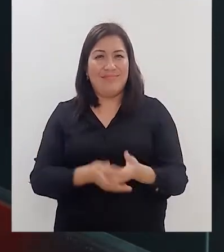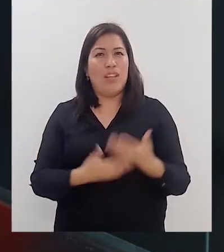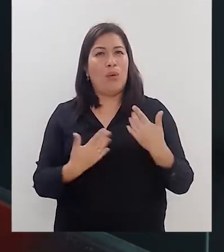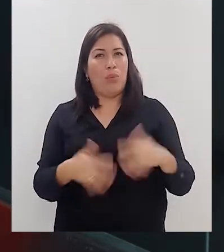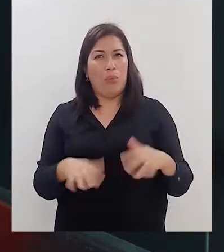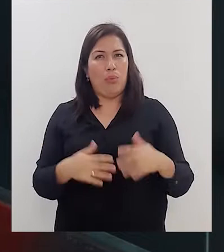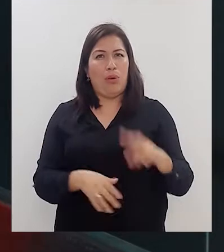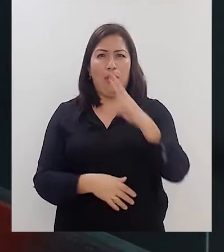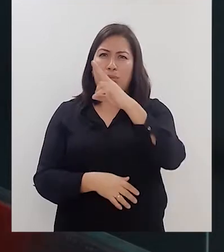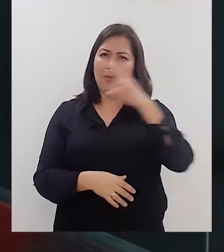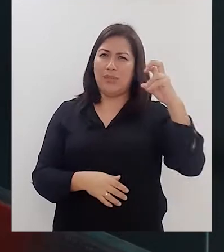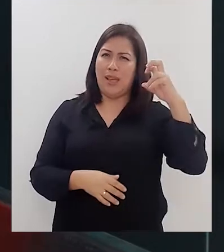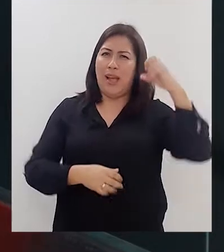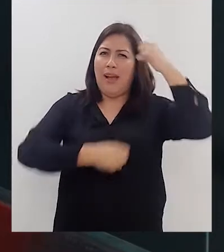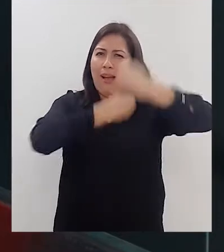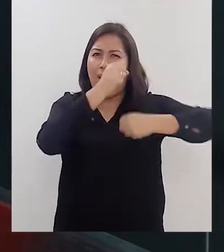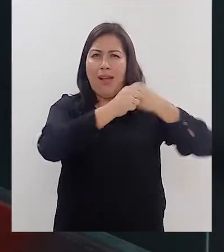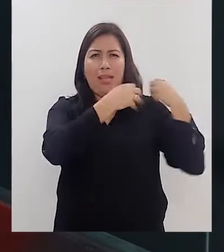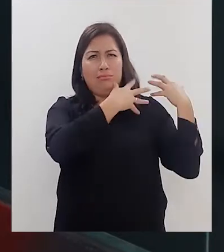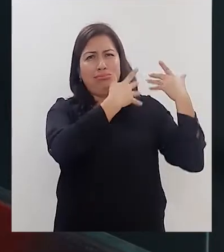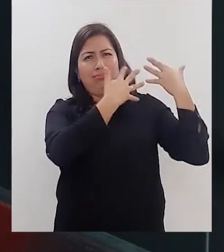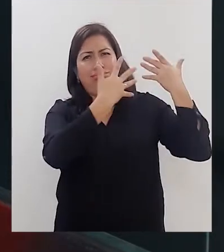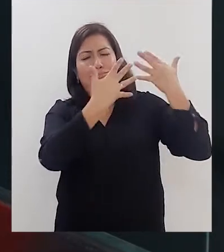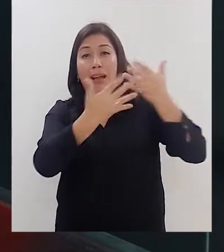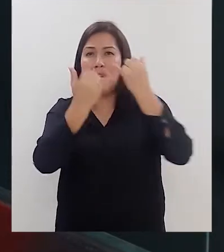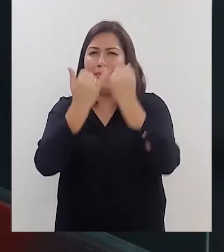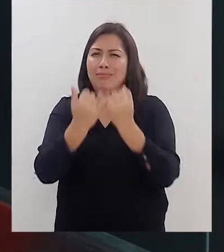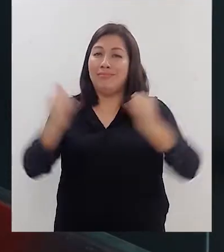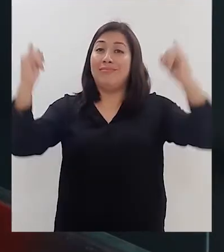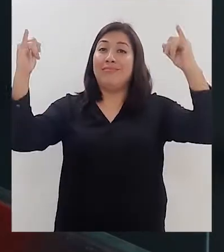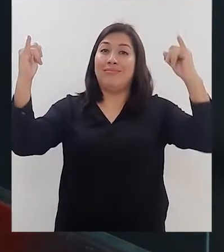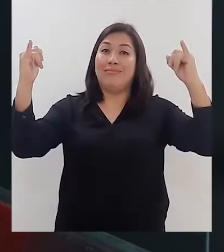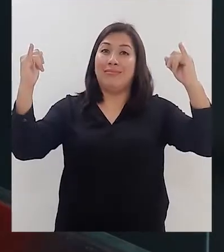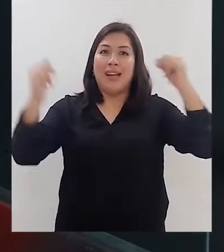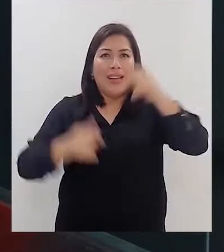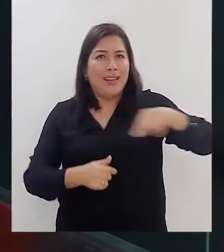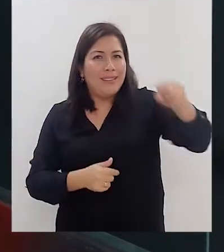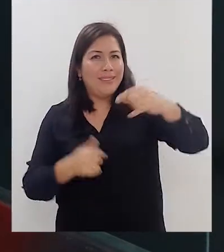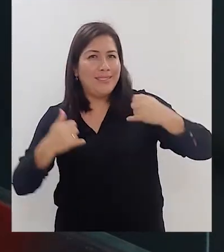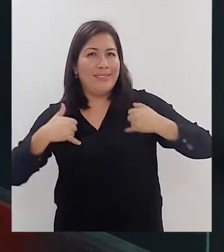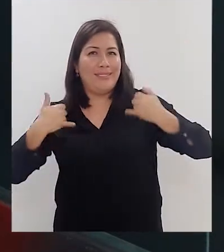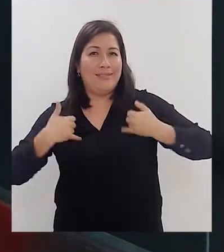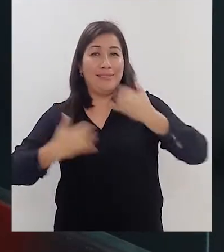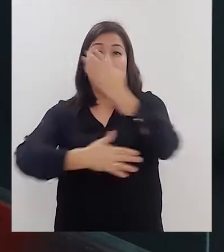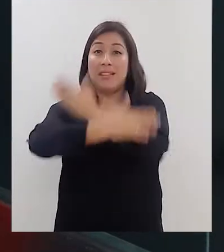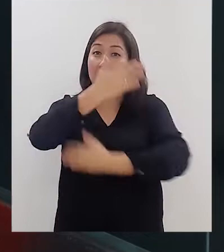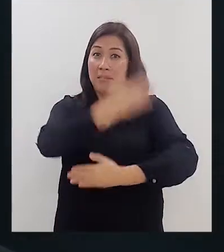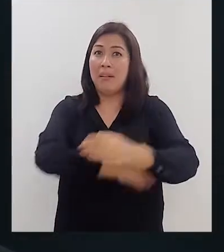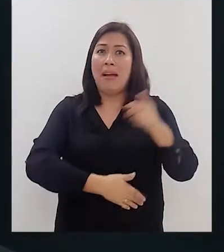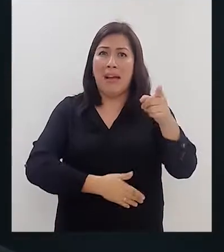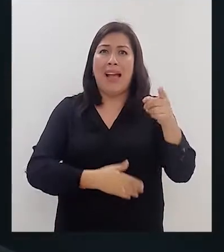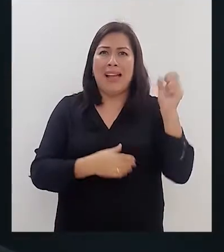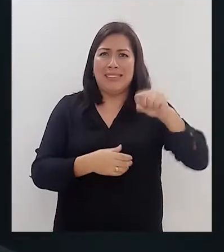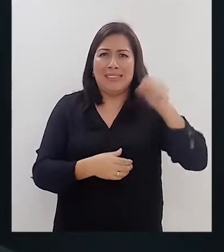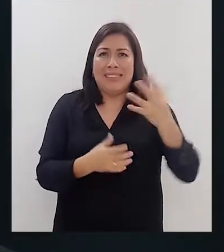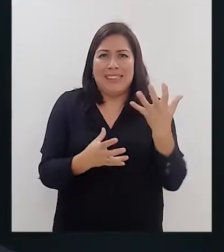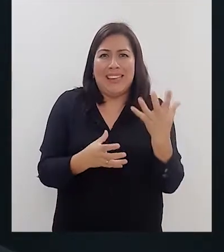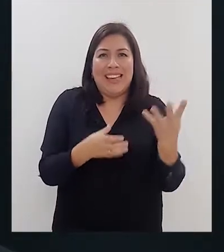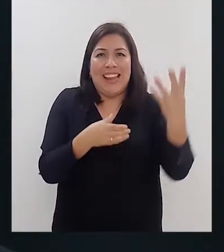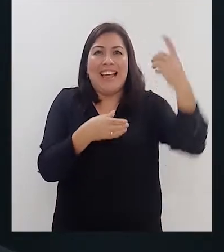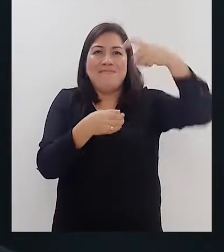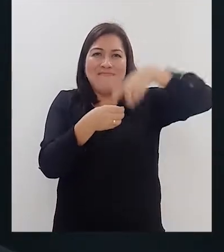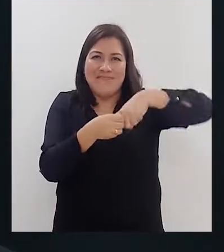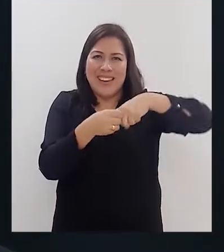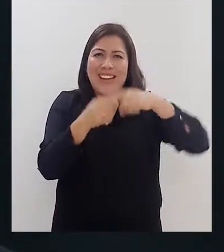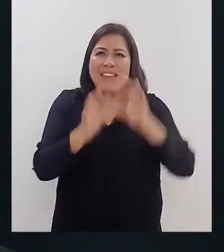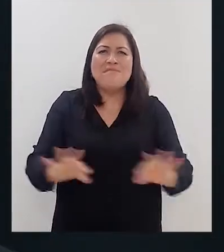de nuestros 200 años de vida independiente nuestros jóvenes con discapacidad se aúnen a